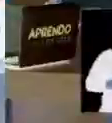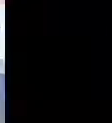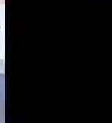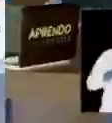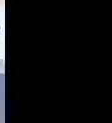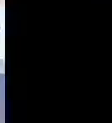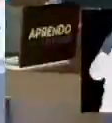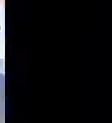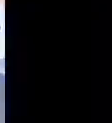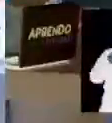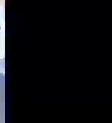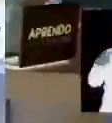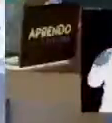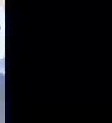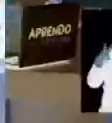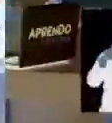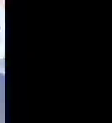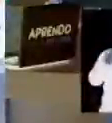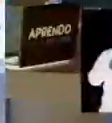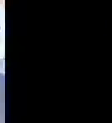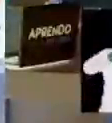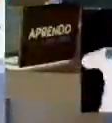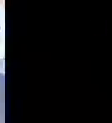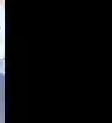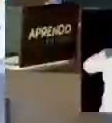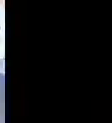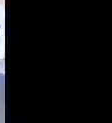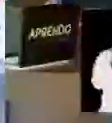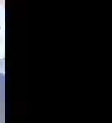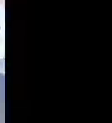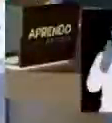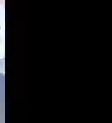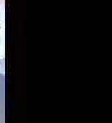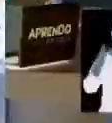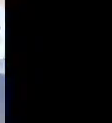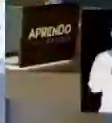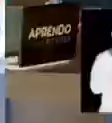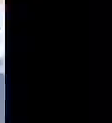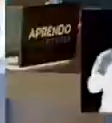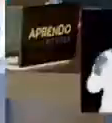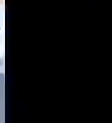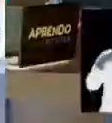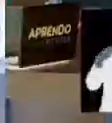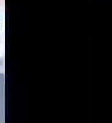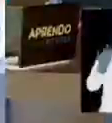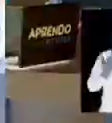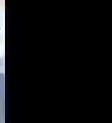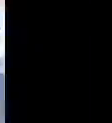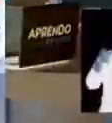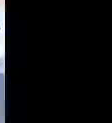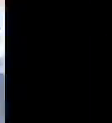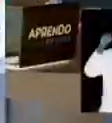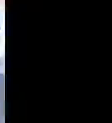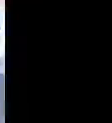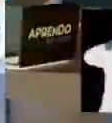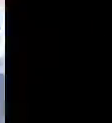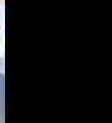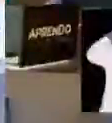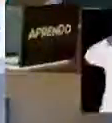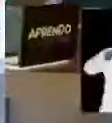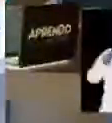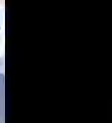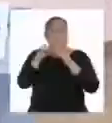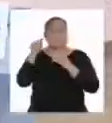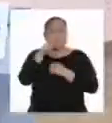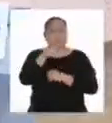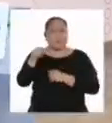¿Se han dado cuenta de que todo lo que aprendemos en la escuela, en nuestras comunidades, en nuestras familias, y por supuesto aquí en Aprendo en Casa,